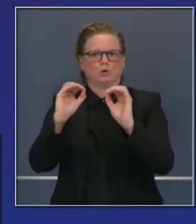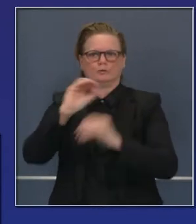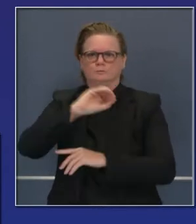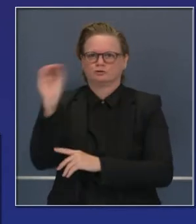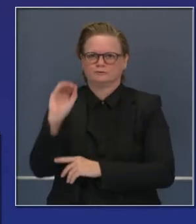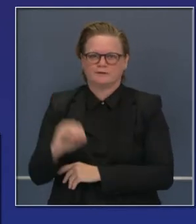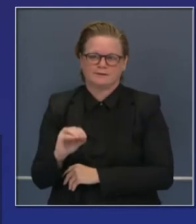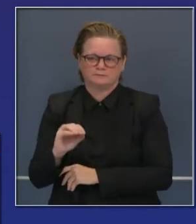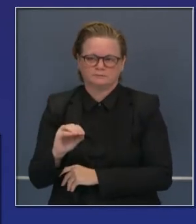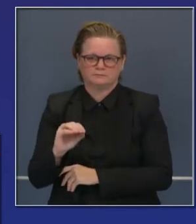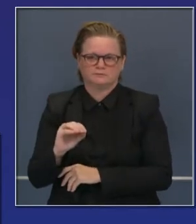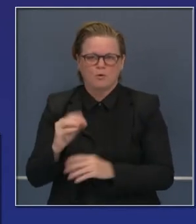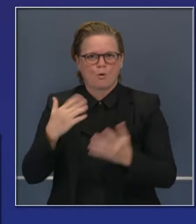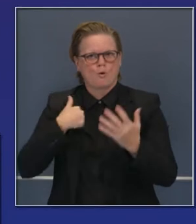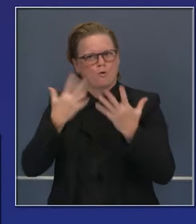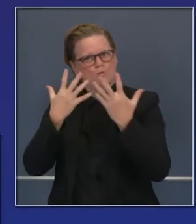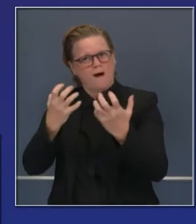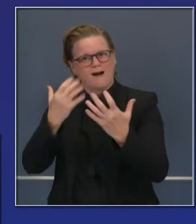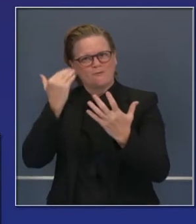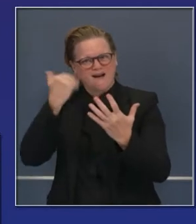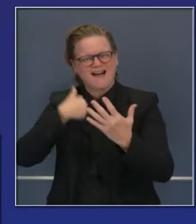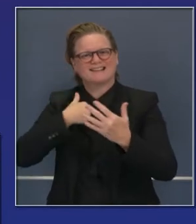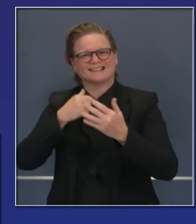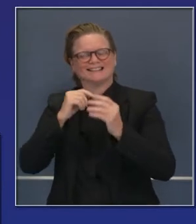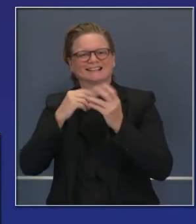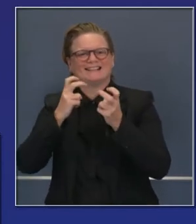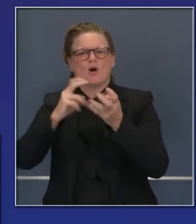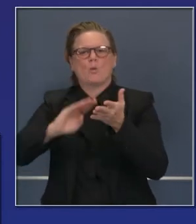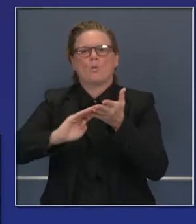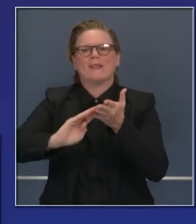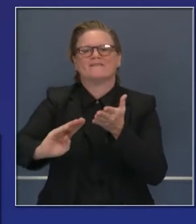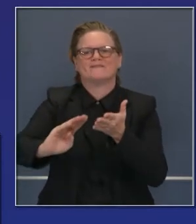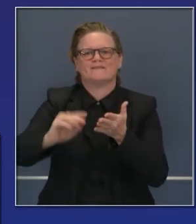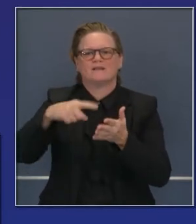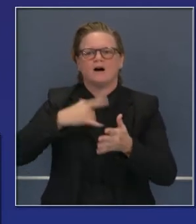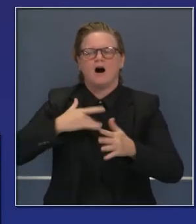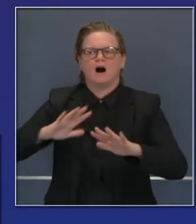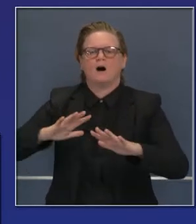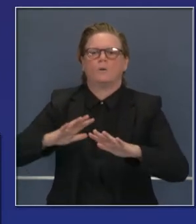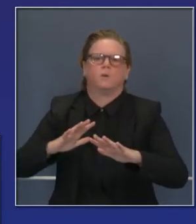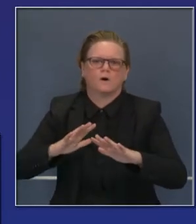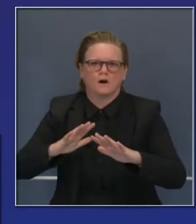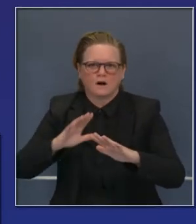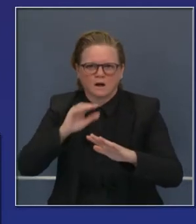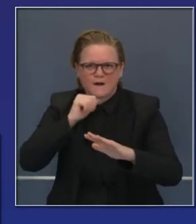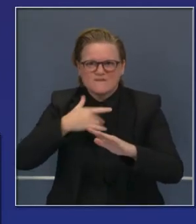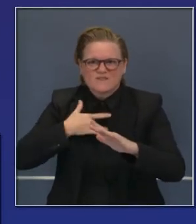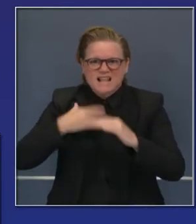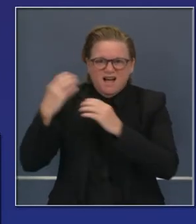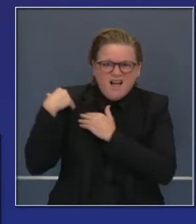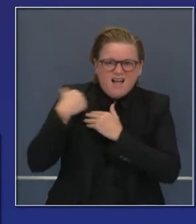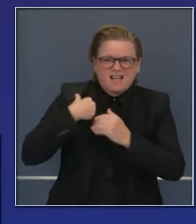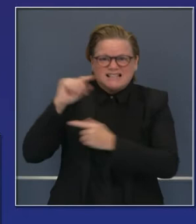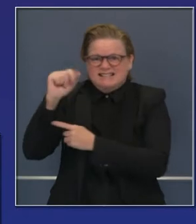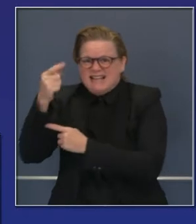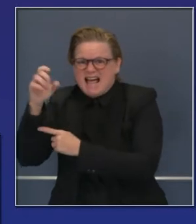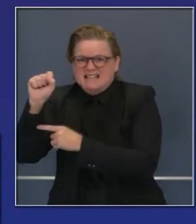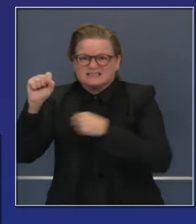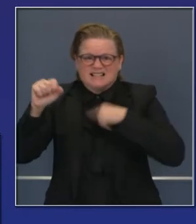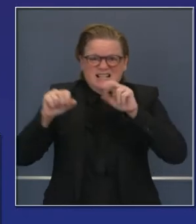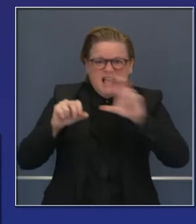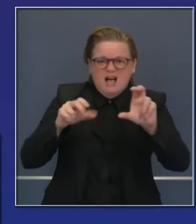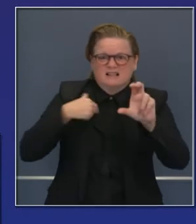expandirán para las ventas hasta cinco millones en impuestos sobre la venta. Hay un formulario que tiene que